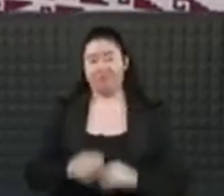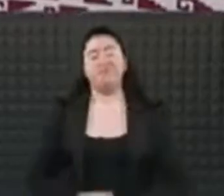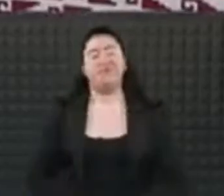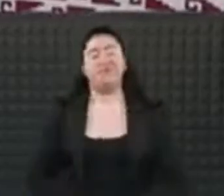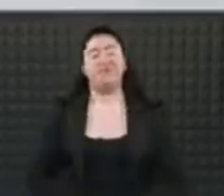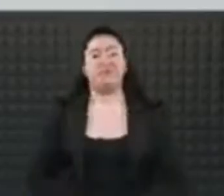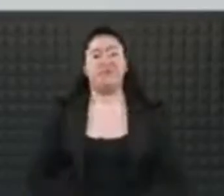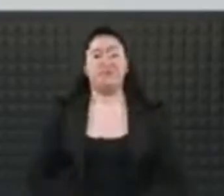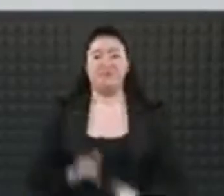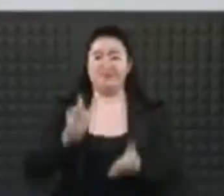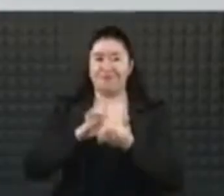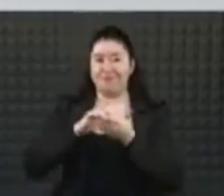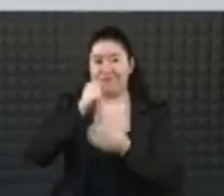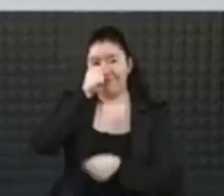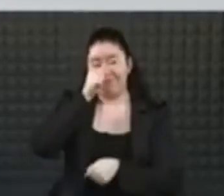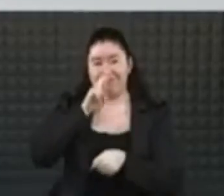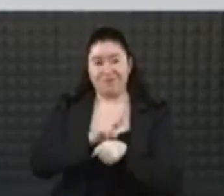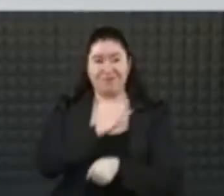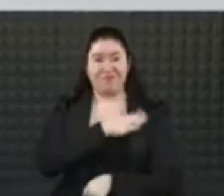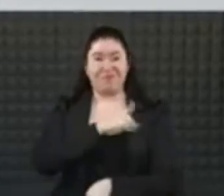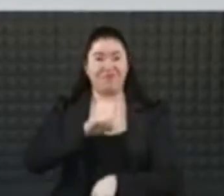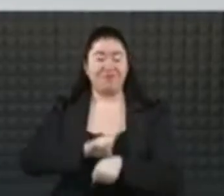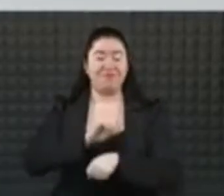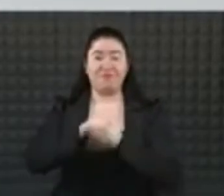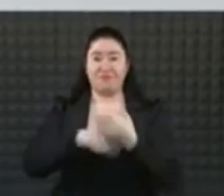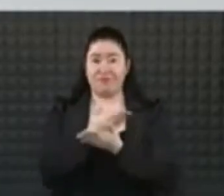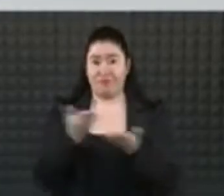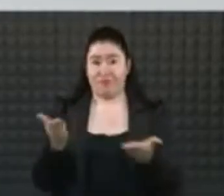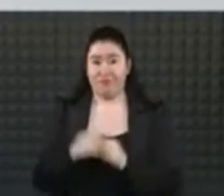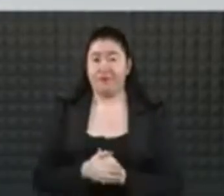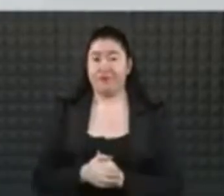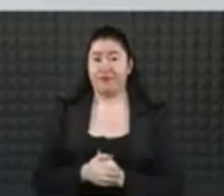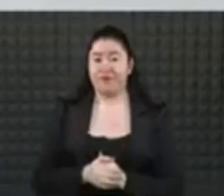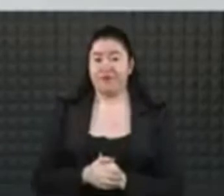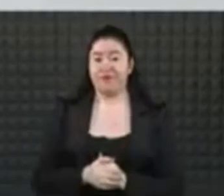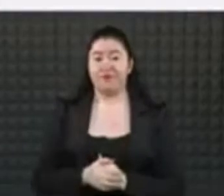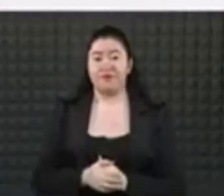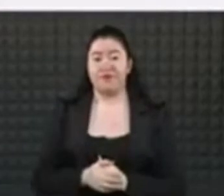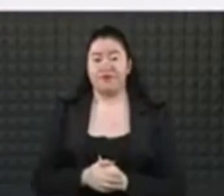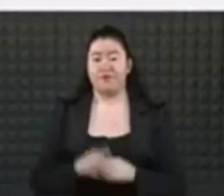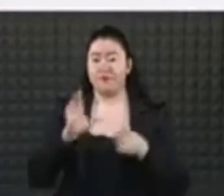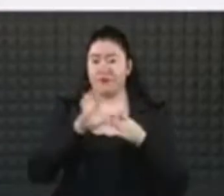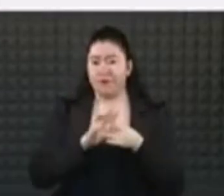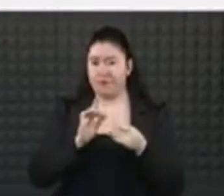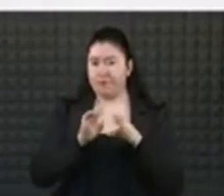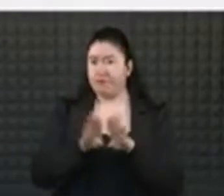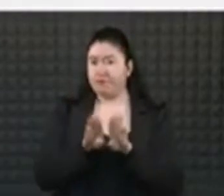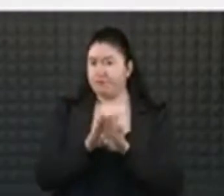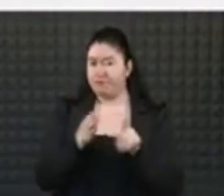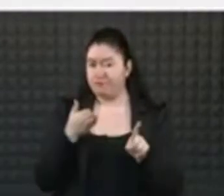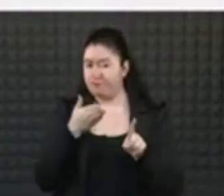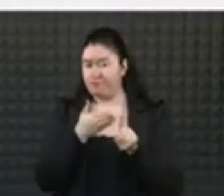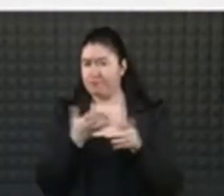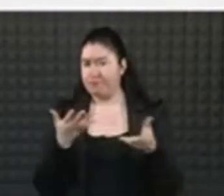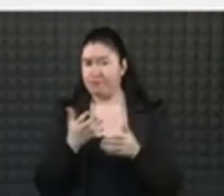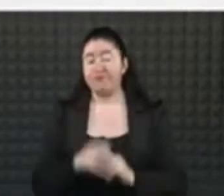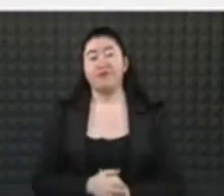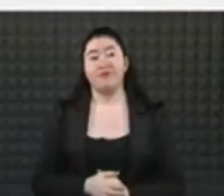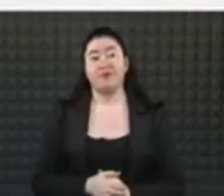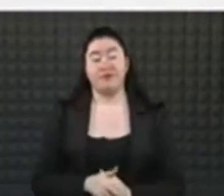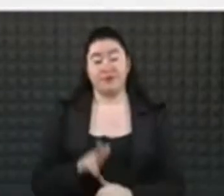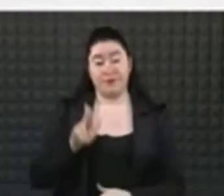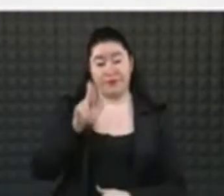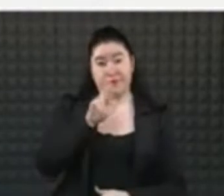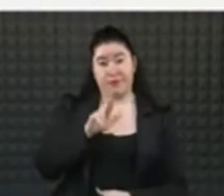Muy buenos días a todos. Les platicamos cómo es el plan para la siguiente semana. Si me dan la siguiente, por favor. Estaremos entonces empezando el día